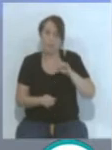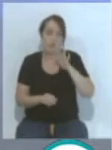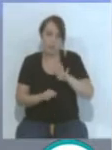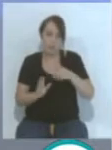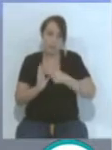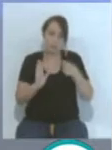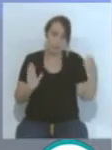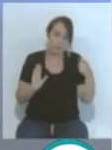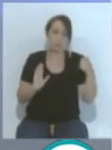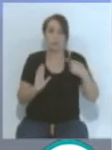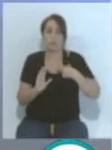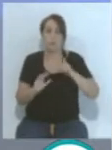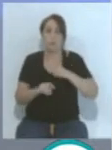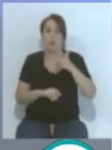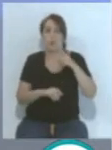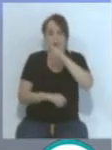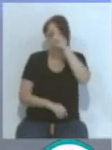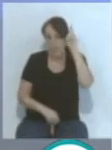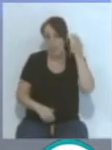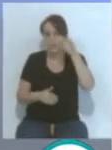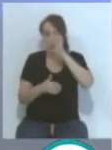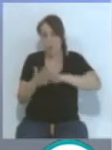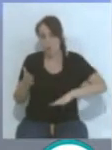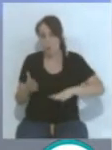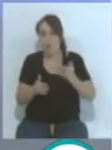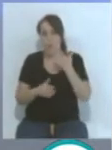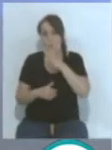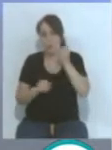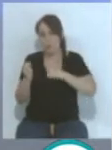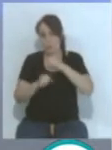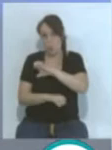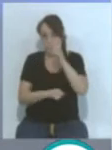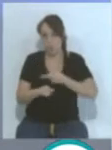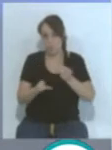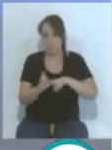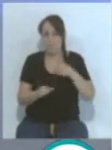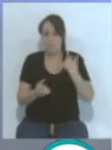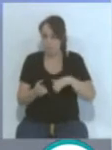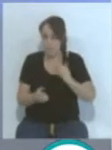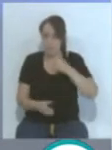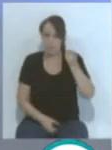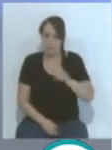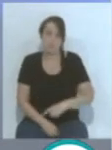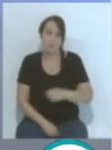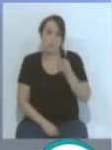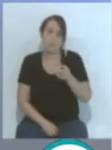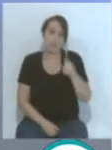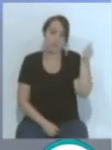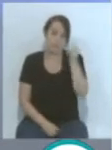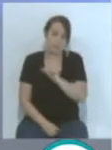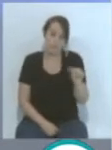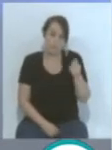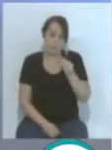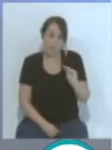competiciones europeas, Real Madrid, Barcelona, Sevilla sobre todo tendría otra semana más